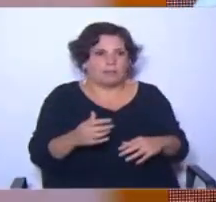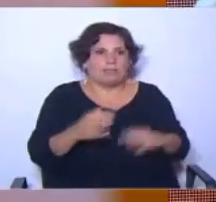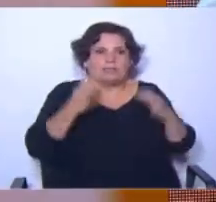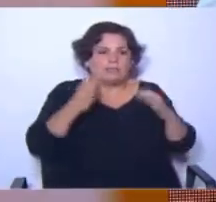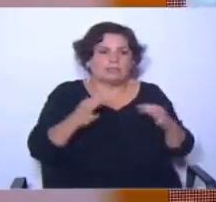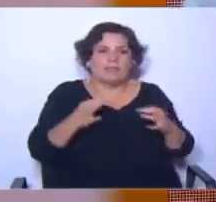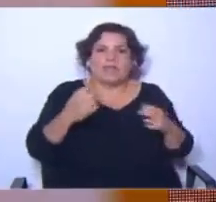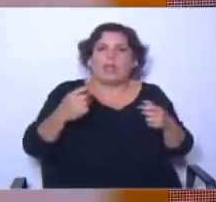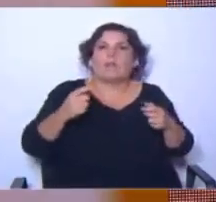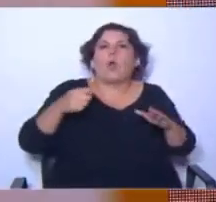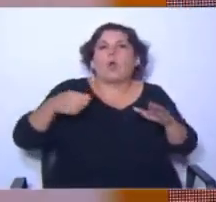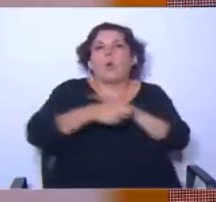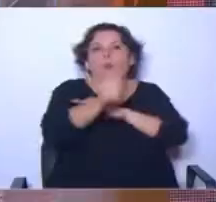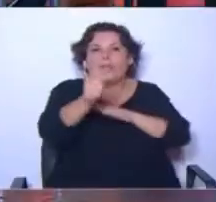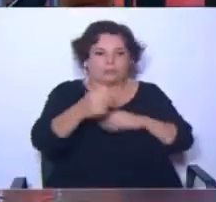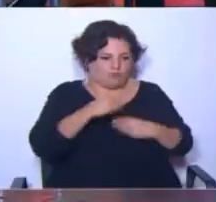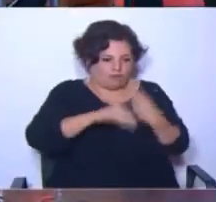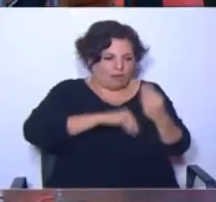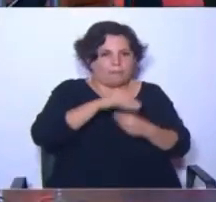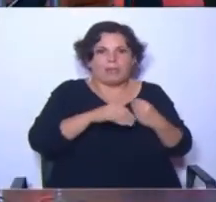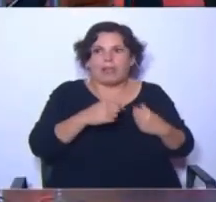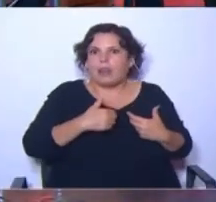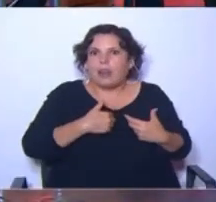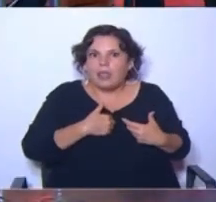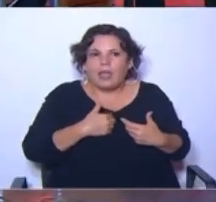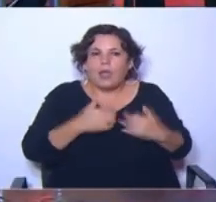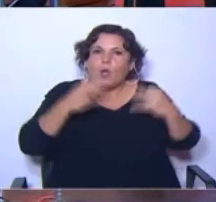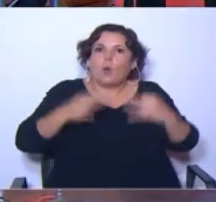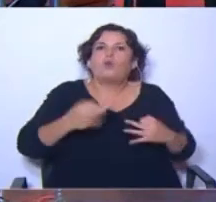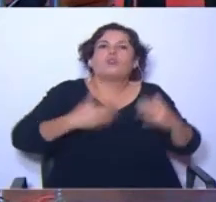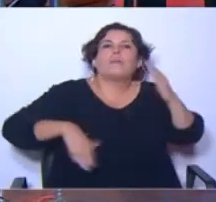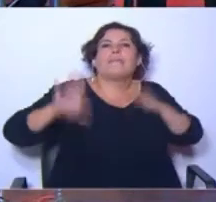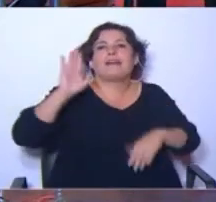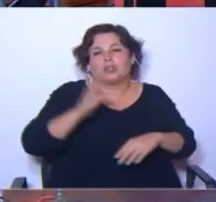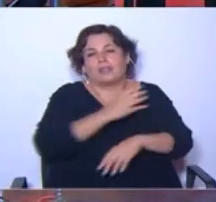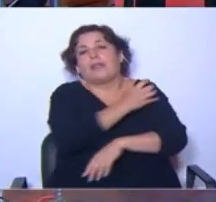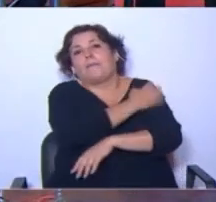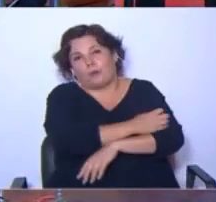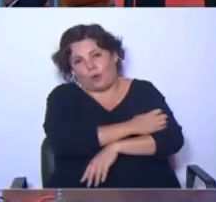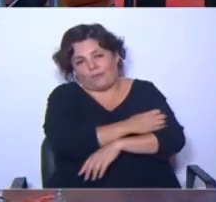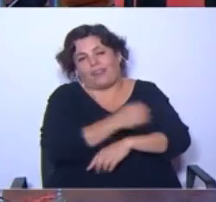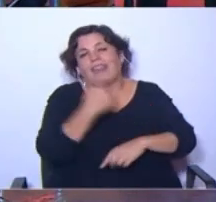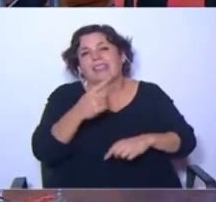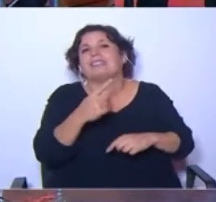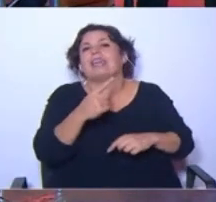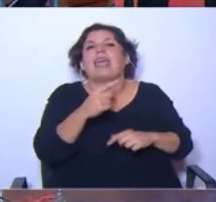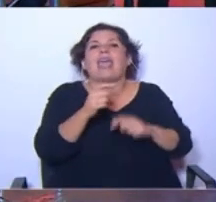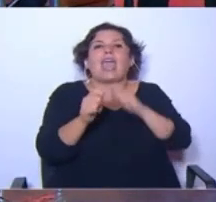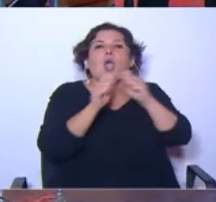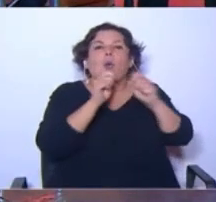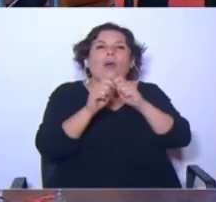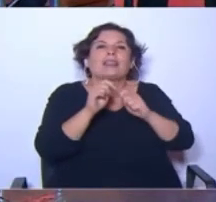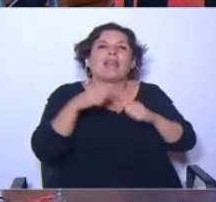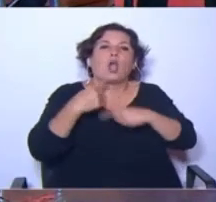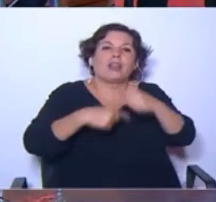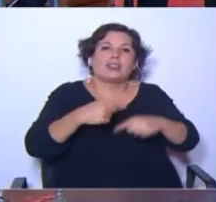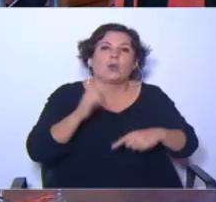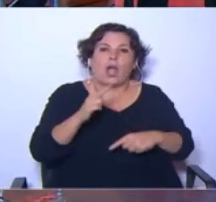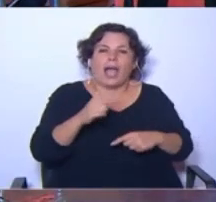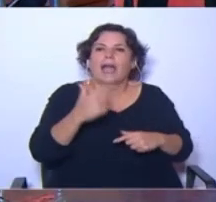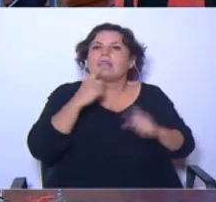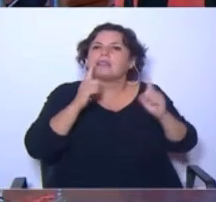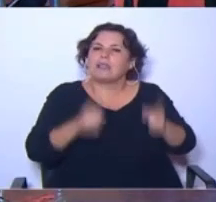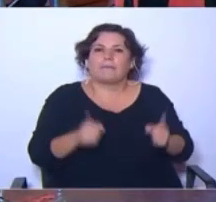ante un litigio, la familia, estas familias que son la mayoría pobres, como bien dice la encuesta continua de hogares, también van a tener